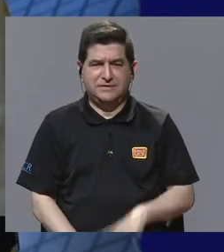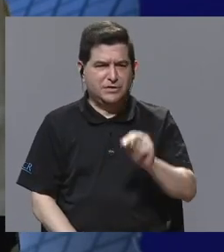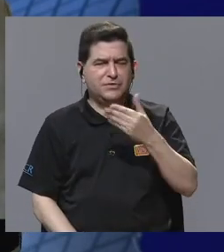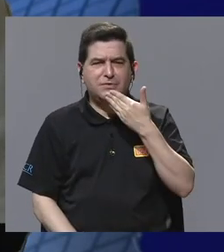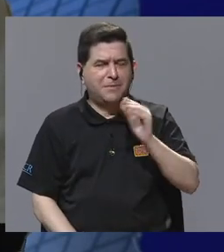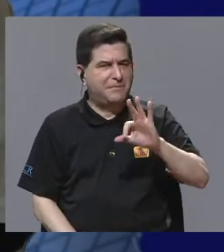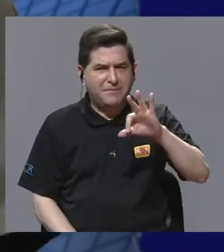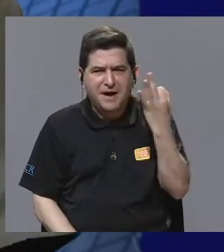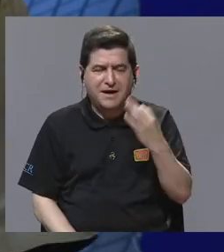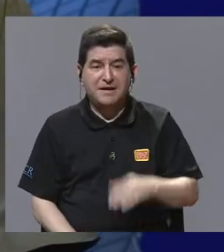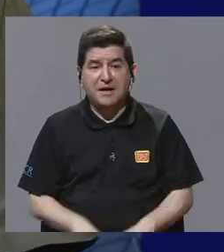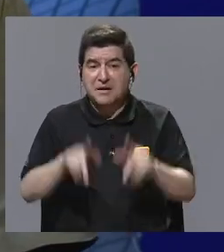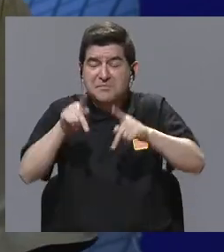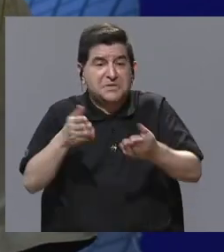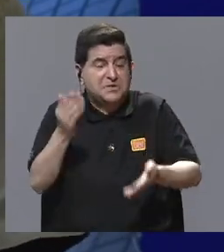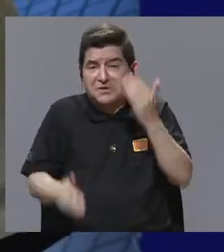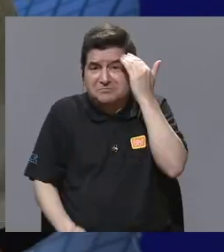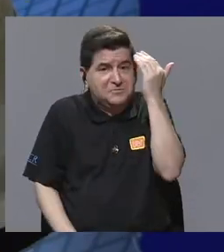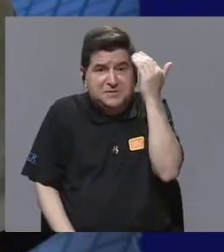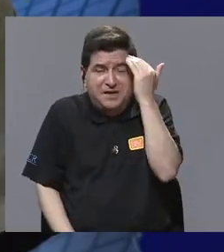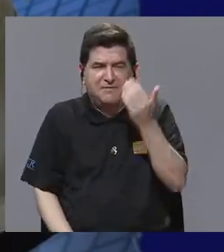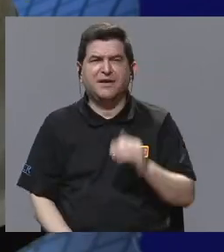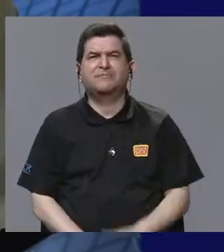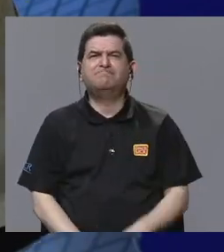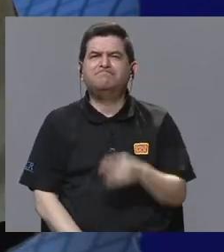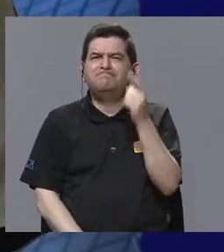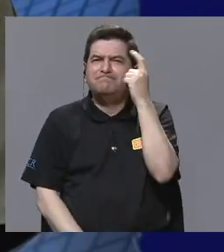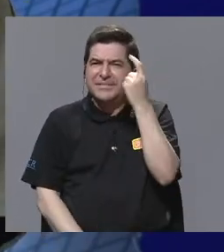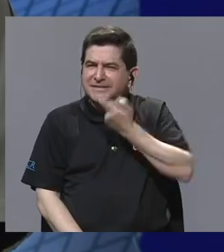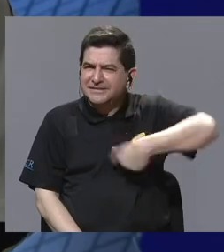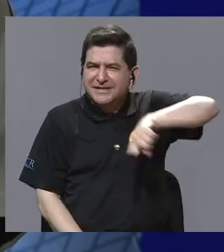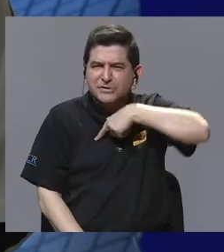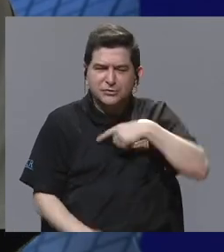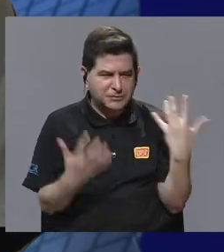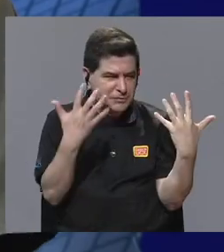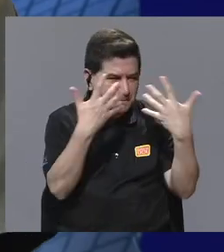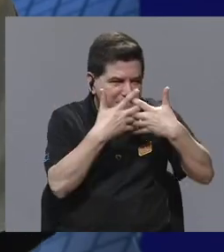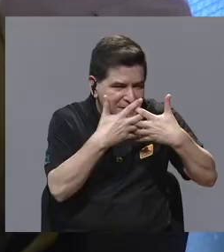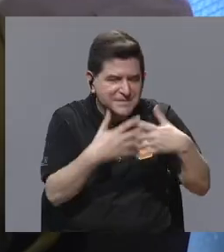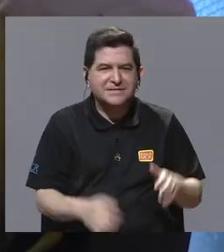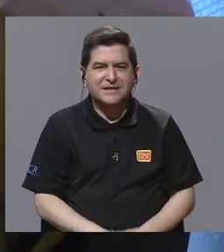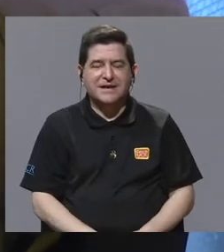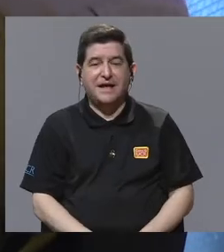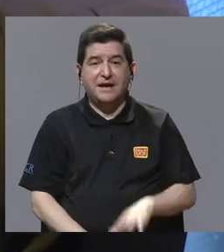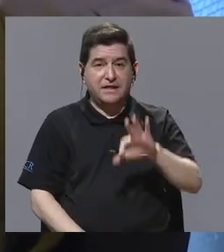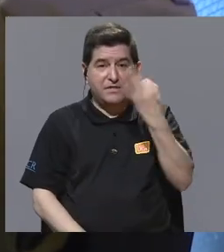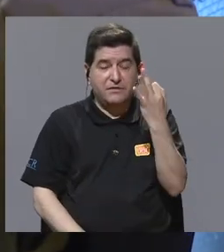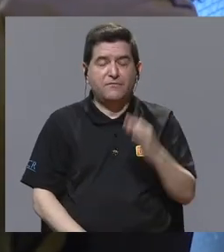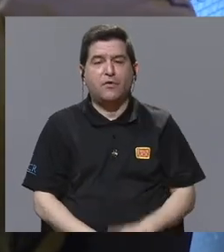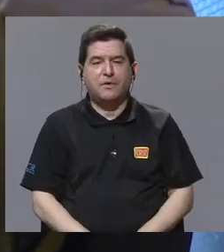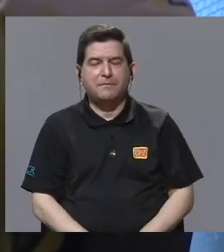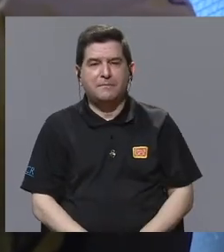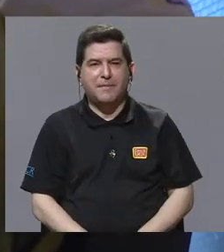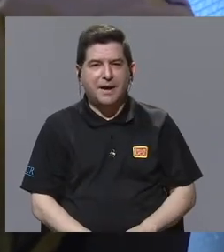sino que era de verdad desconocimiento, nos pusimos a pensar cómo hacer para combinar de alguna manera audiovisual, documental,